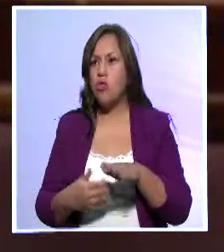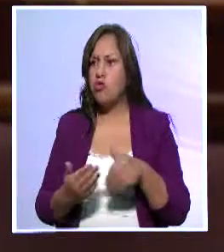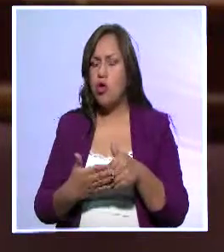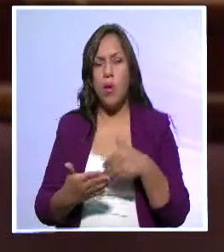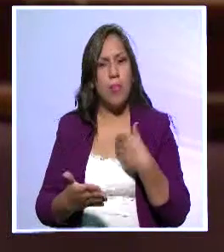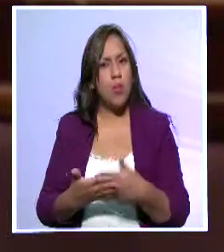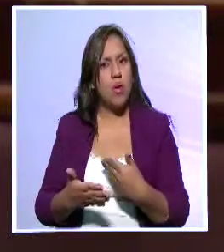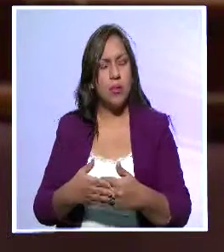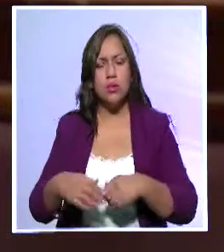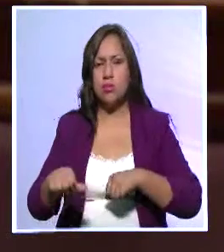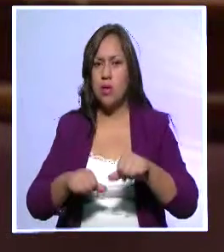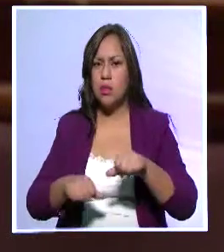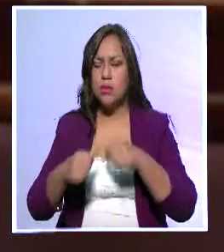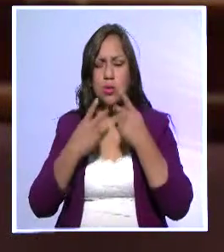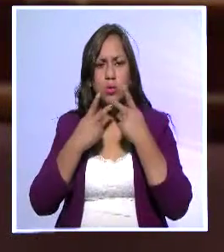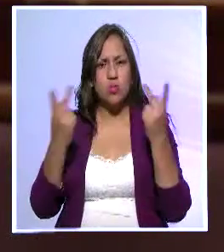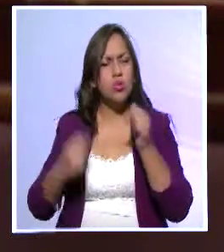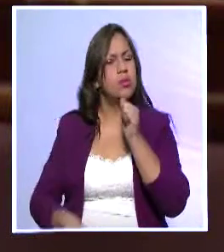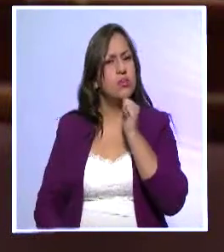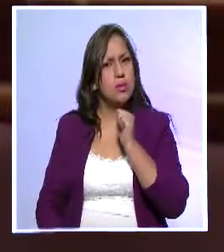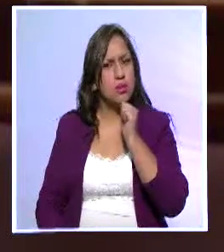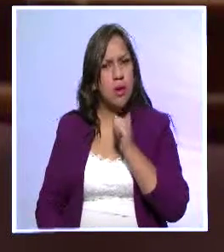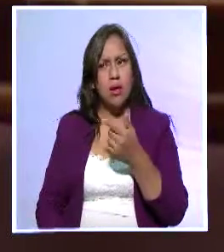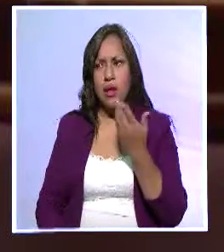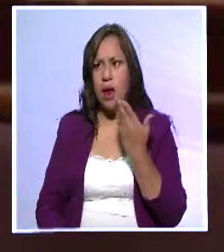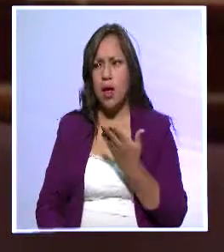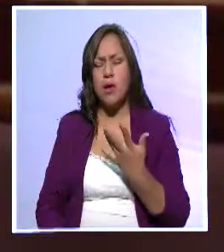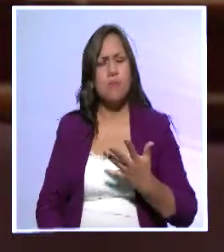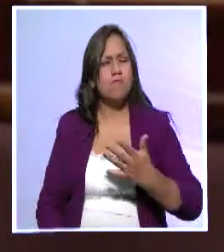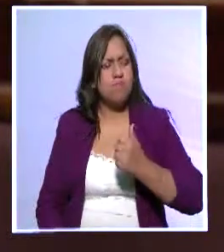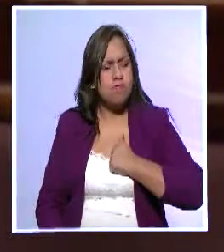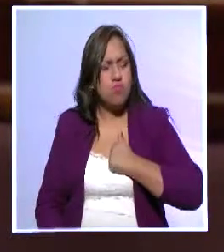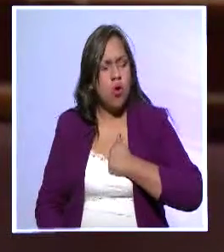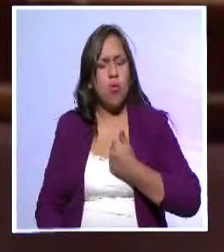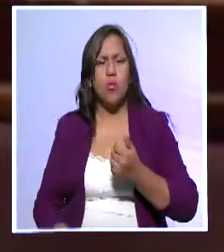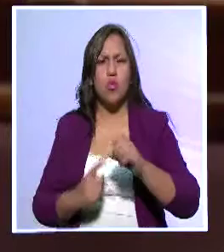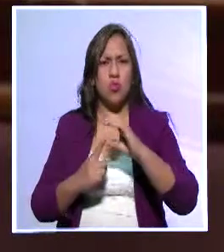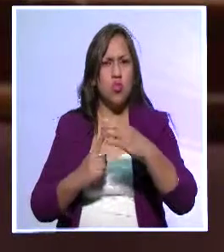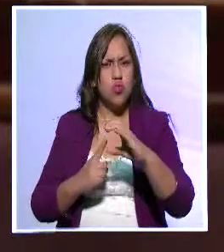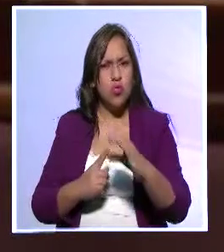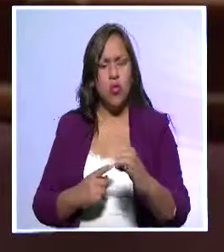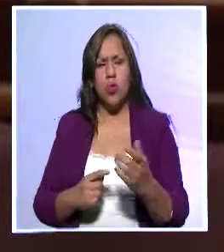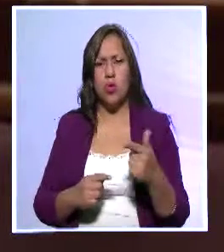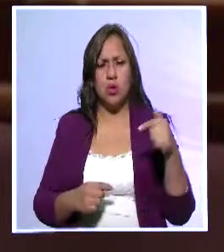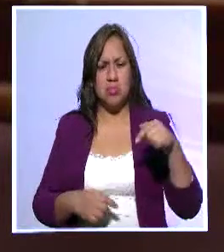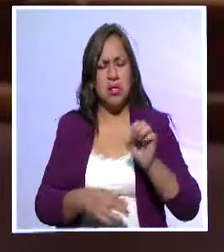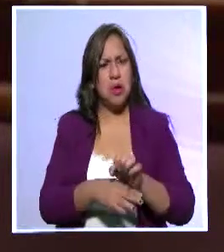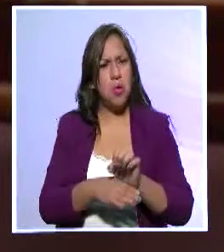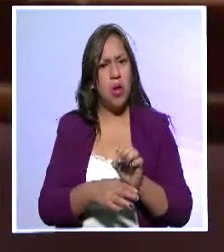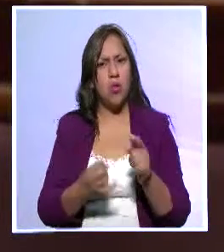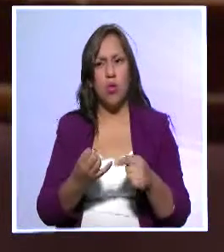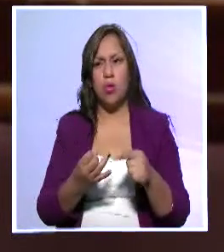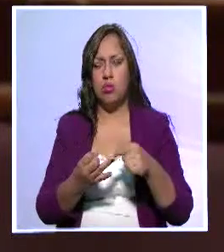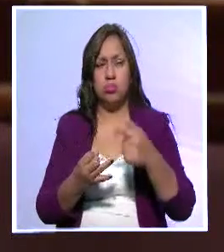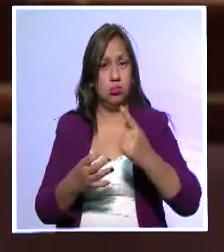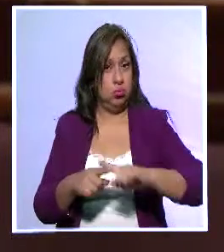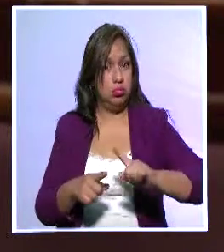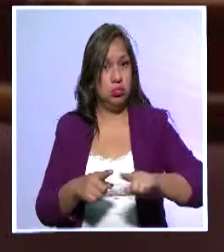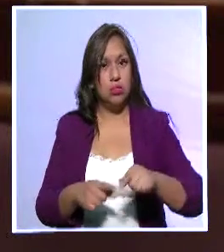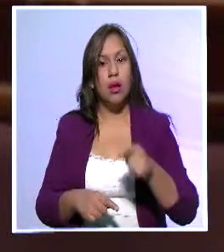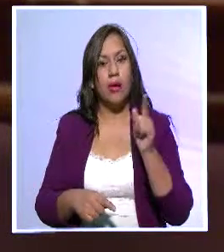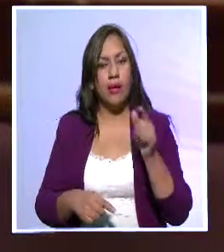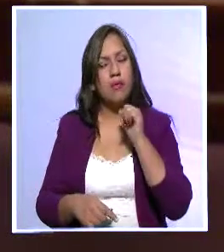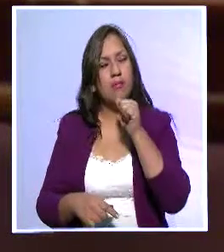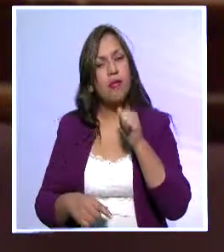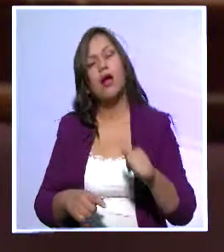de la administración pública y privada. Se conserva el patrimonio cultural, se conserva el patrimonio documental de nuestro país y sin embargo no han merecido la